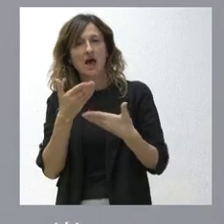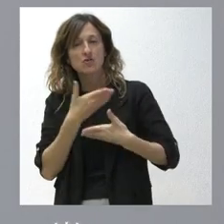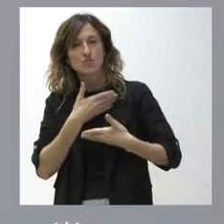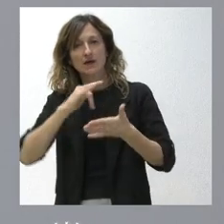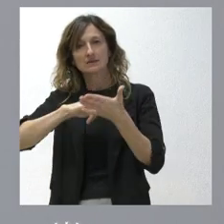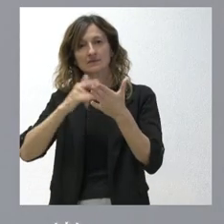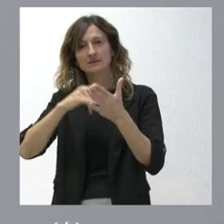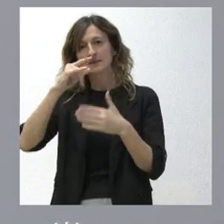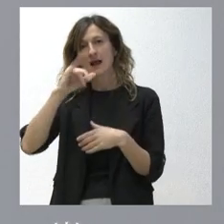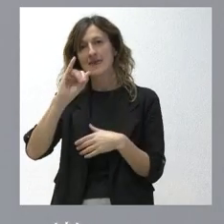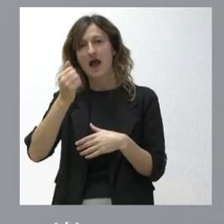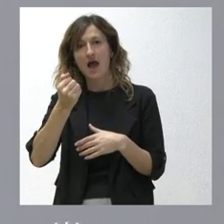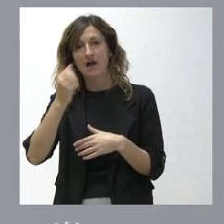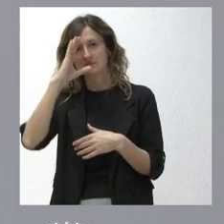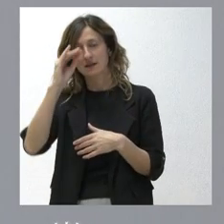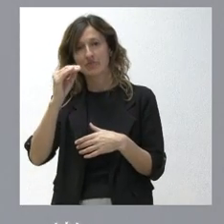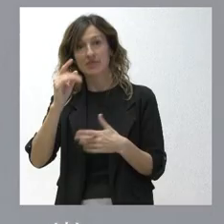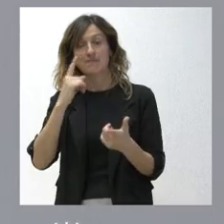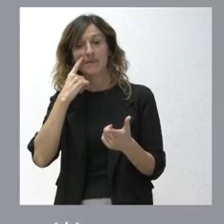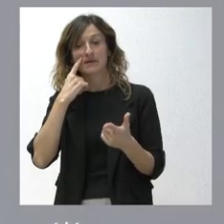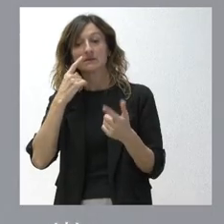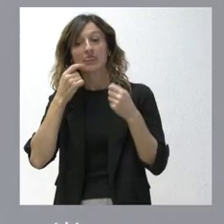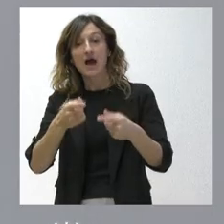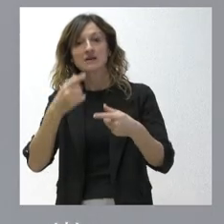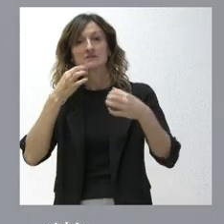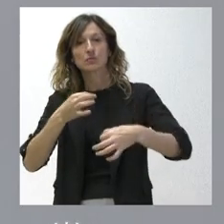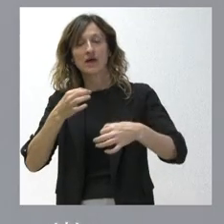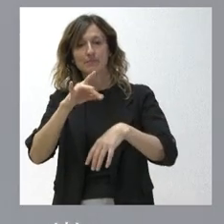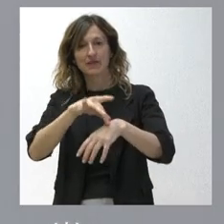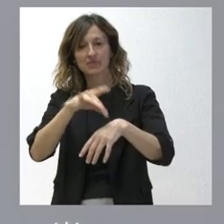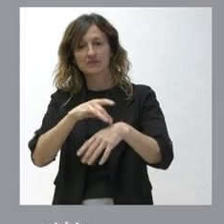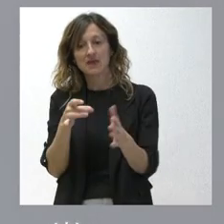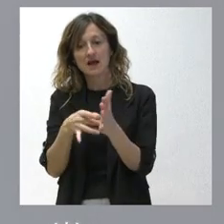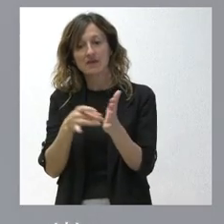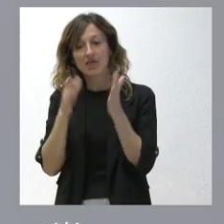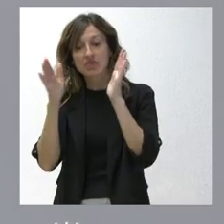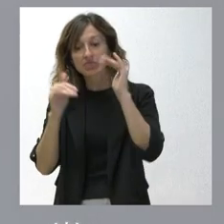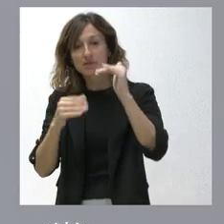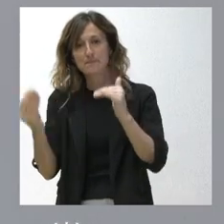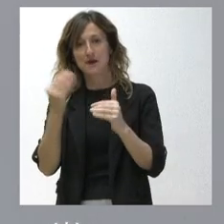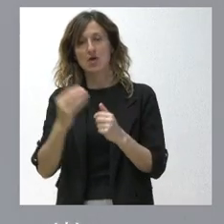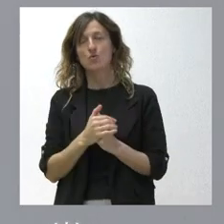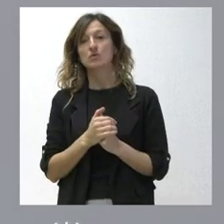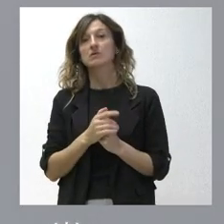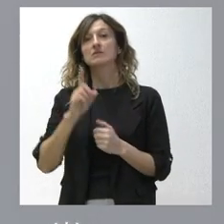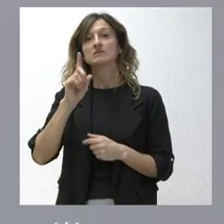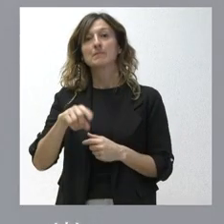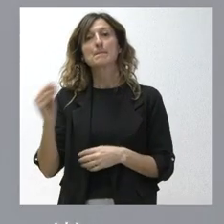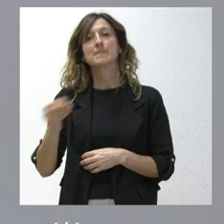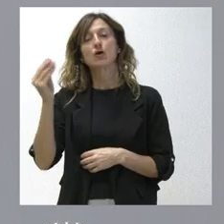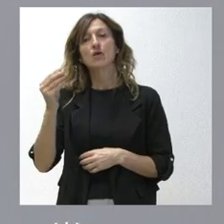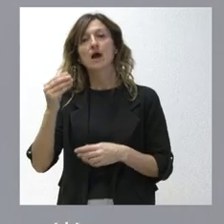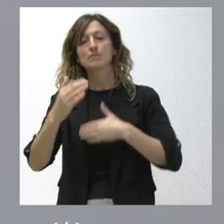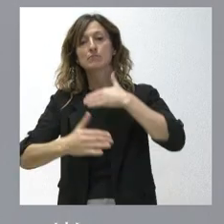técnicas de inteligencia artificial que van a aumentar la seguridad del paciente y la calidad de la asistencia sanitaria que prestamos. Va a permitir también mejorar los